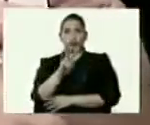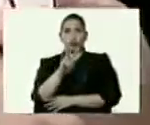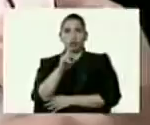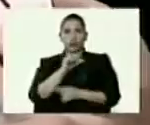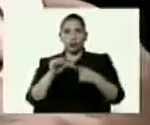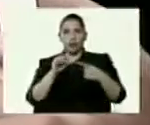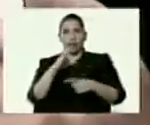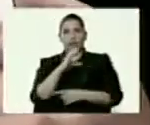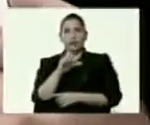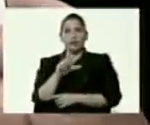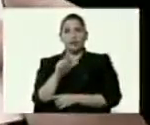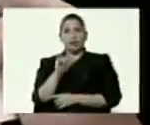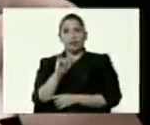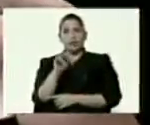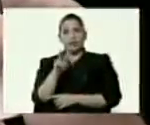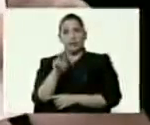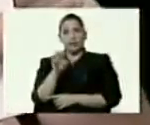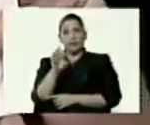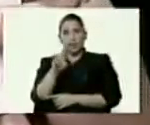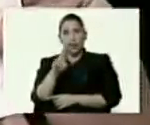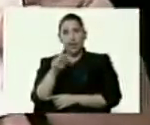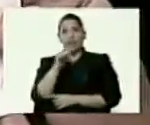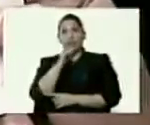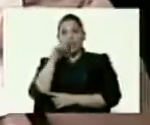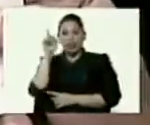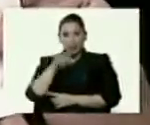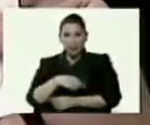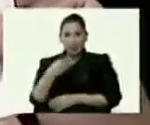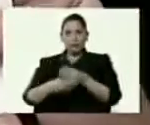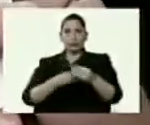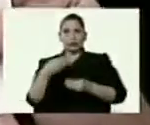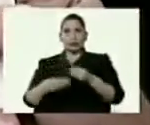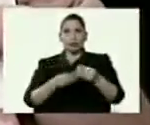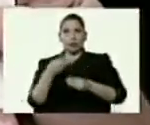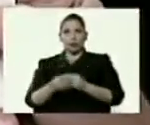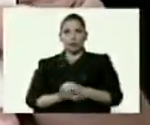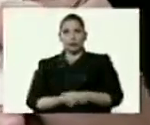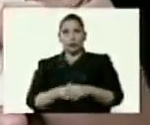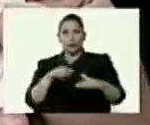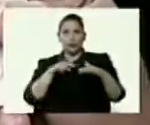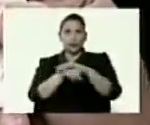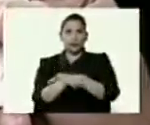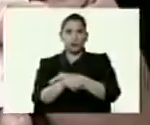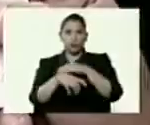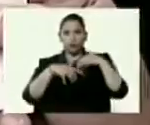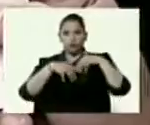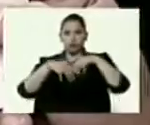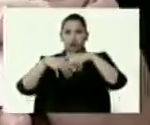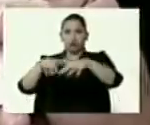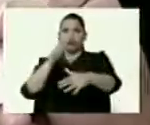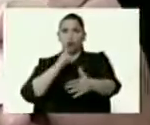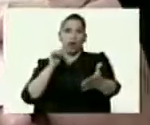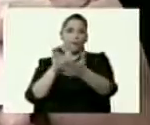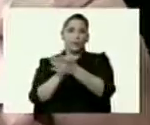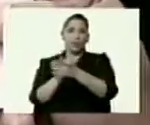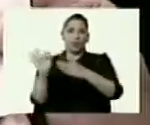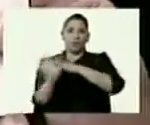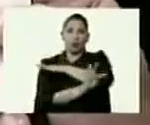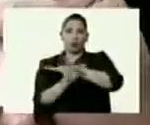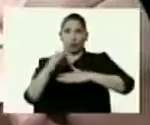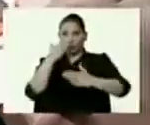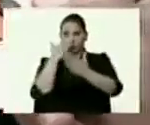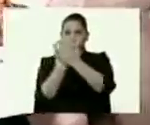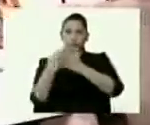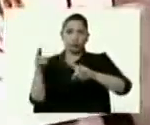Alcalá, Cordones, a quienes intentaron perpetrar la penetración de tropas enemigas a través de la frontera con el Estado